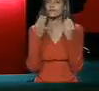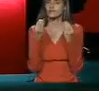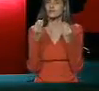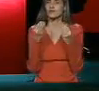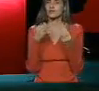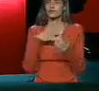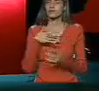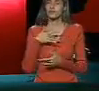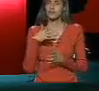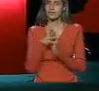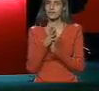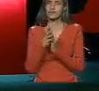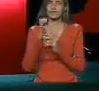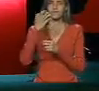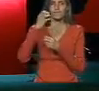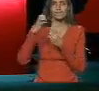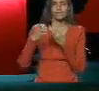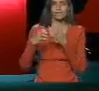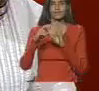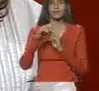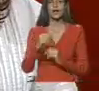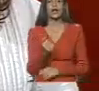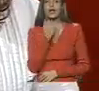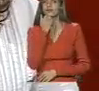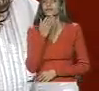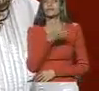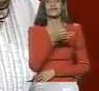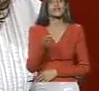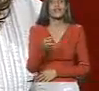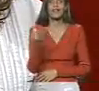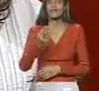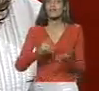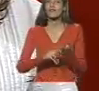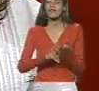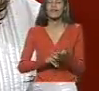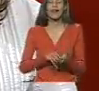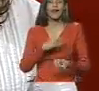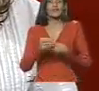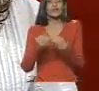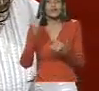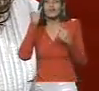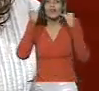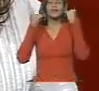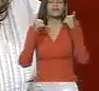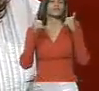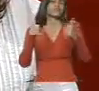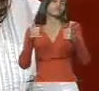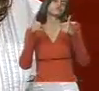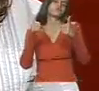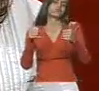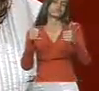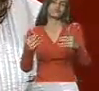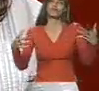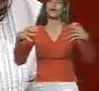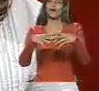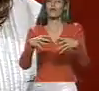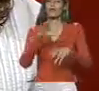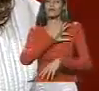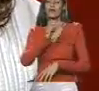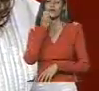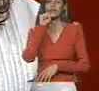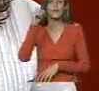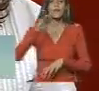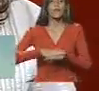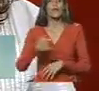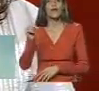estuvo la discusión de las cinco líneas en el sur de Venezuela. No, no, excelente. De verdad, Aristóbulo, esto ha sido una idea genial del partido, porque